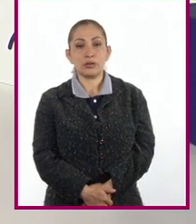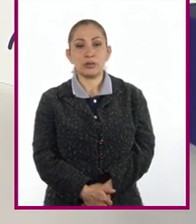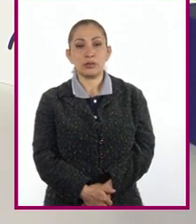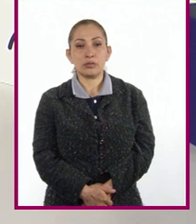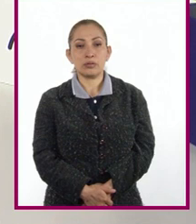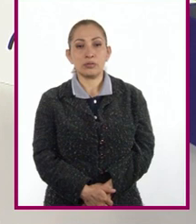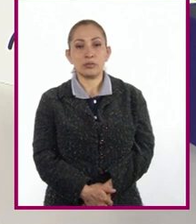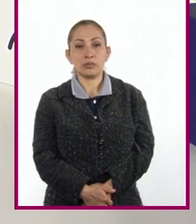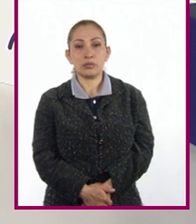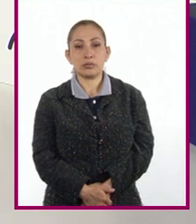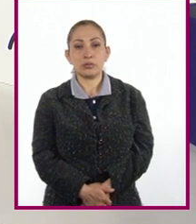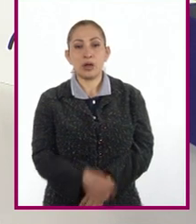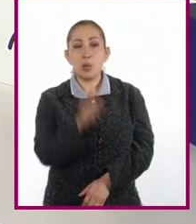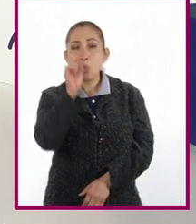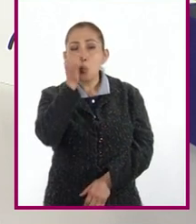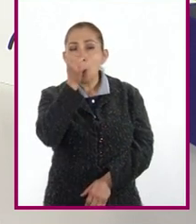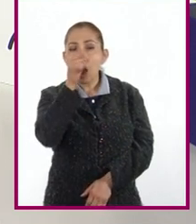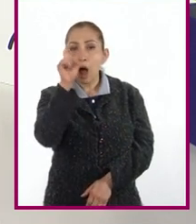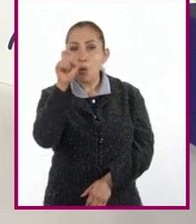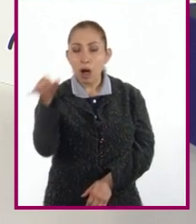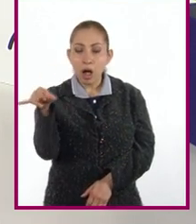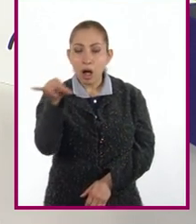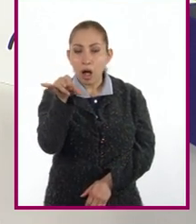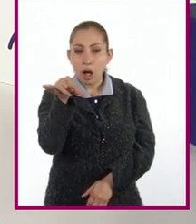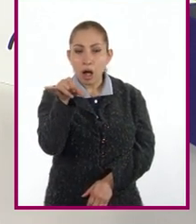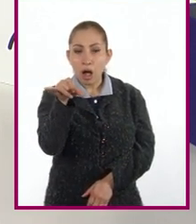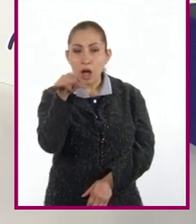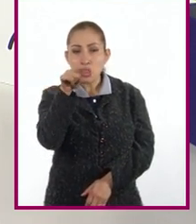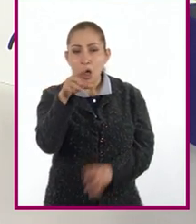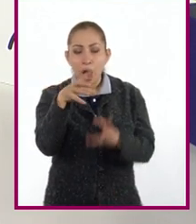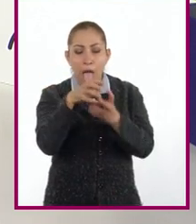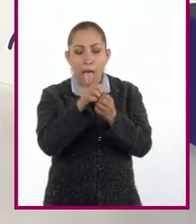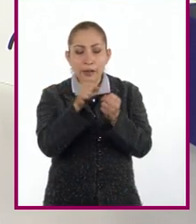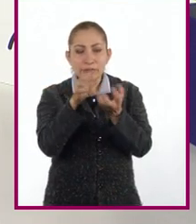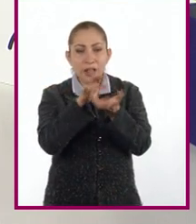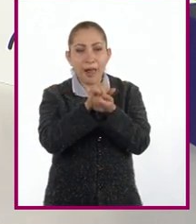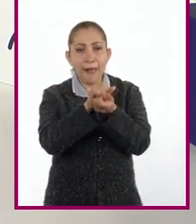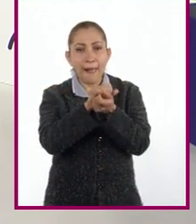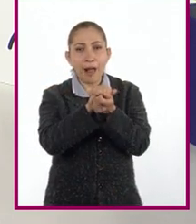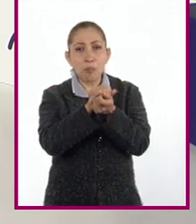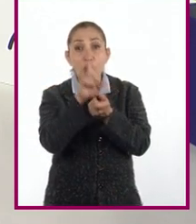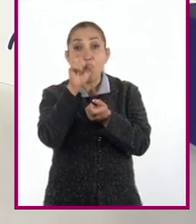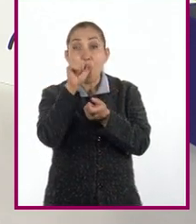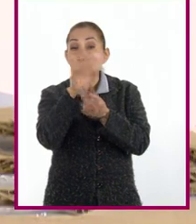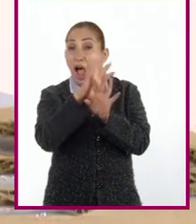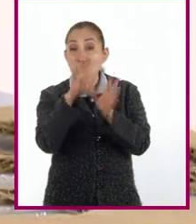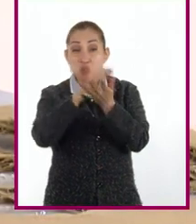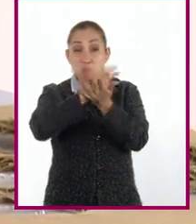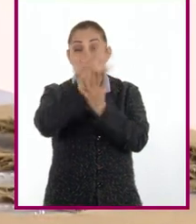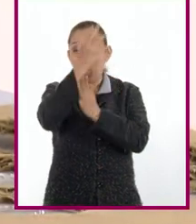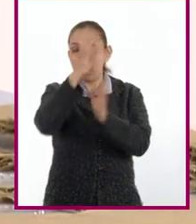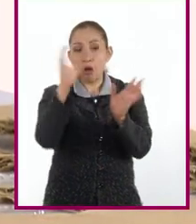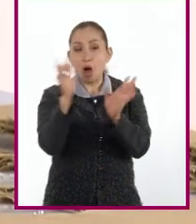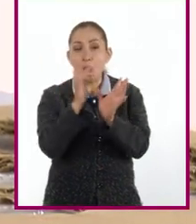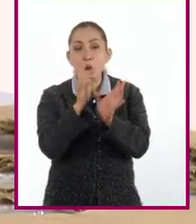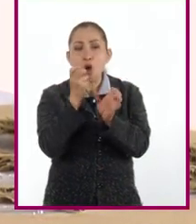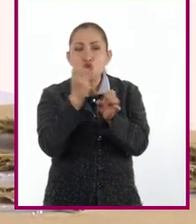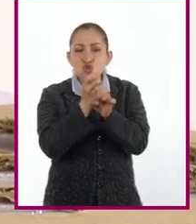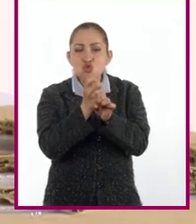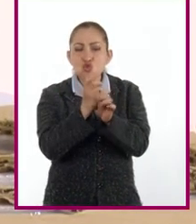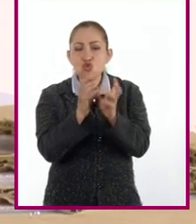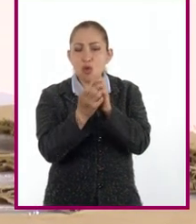Ahora, necesito que sirvas un poco de agua y que te quede una pasta que no te quede líquido. Que quede más denso.